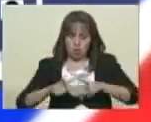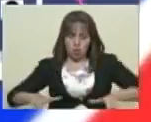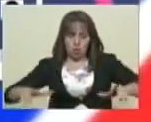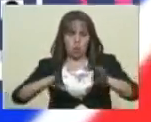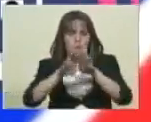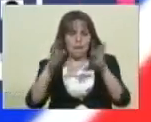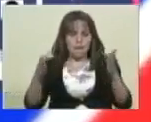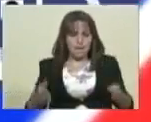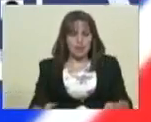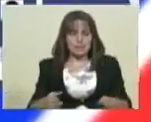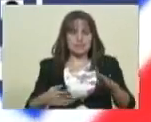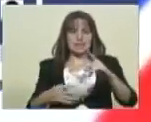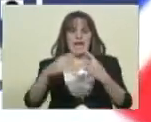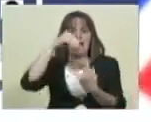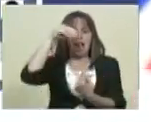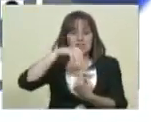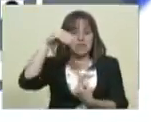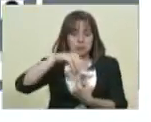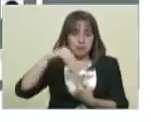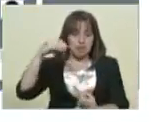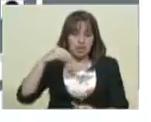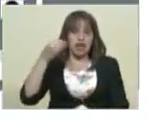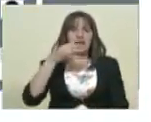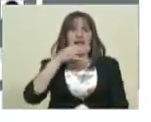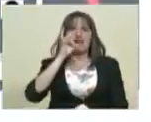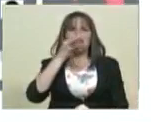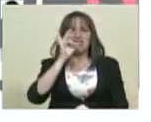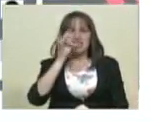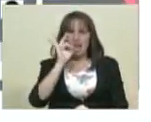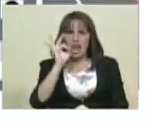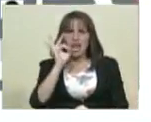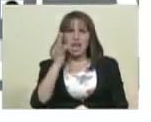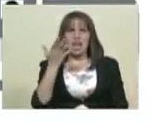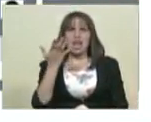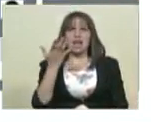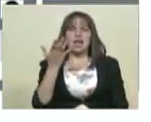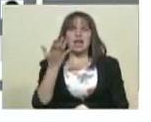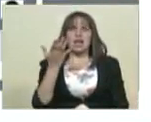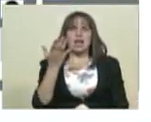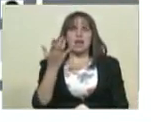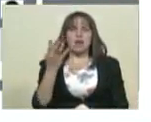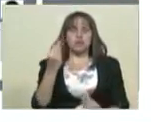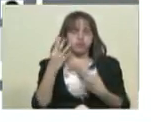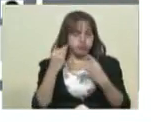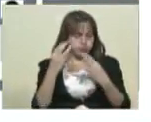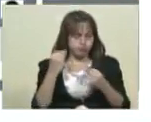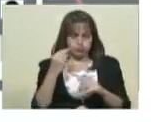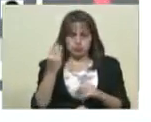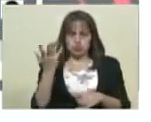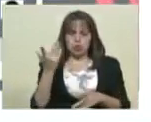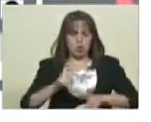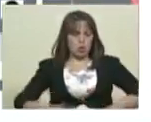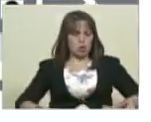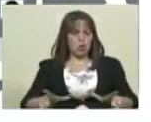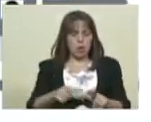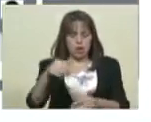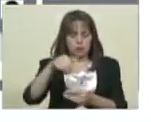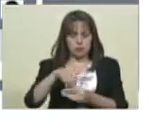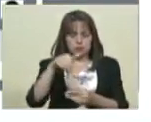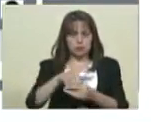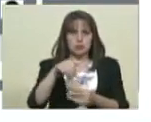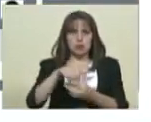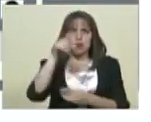de Plaza Altamira, en Cafetal, también sacamos una cantidad importante de centros de votación, igual que